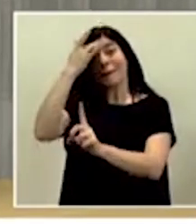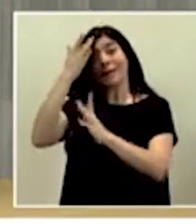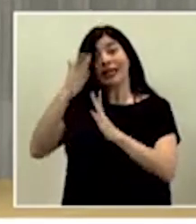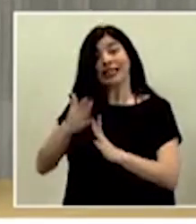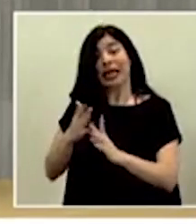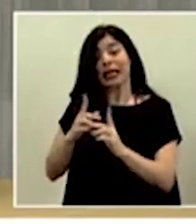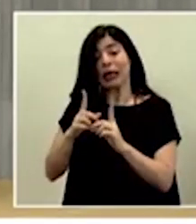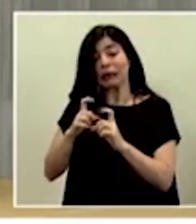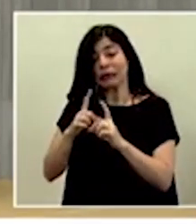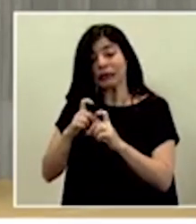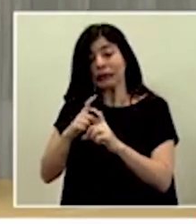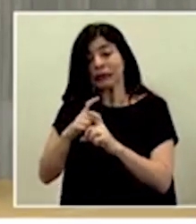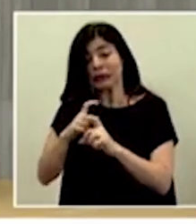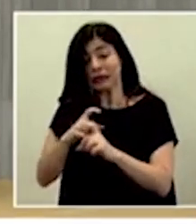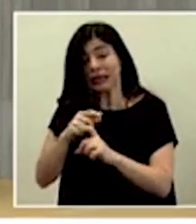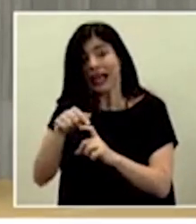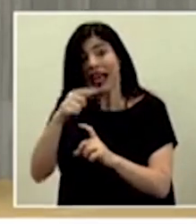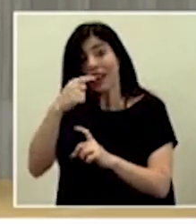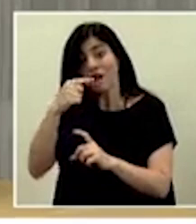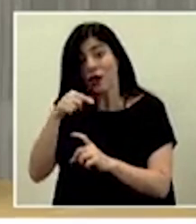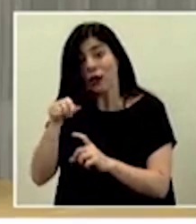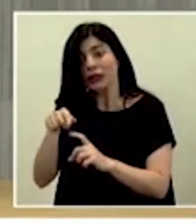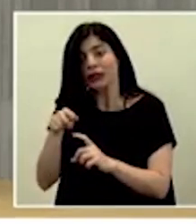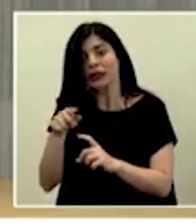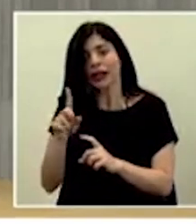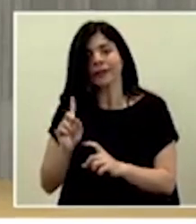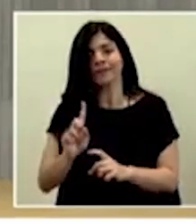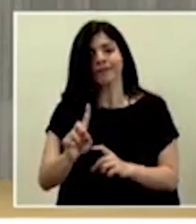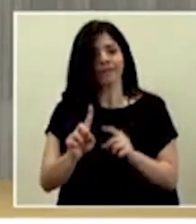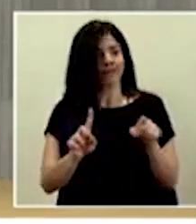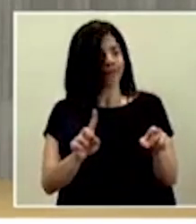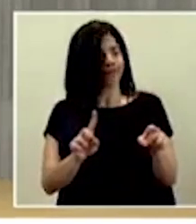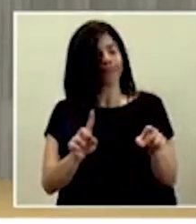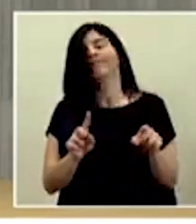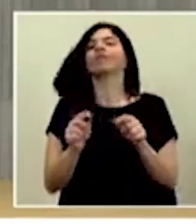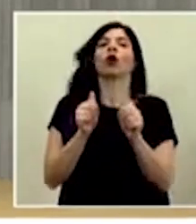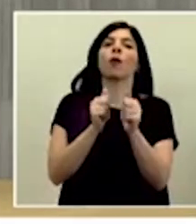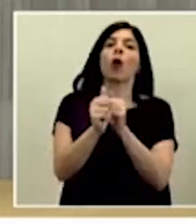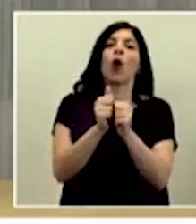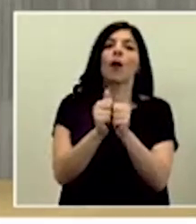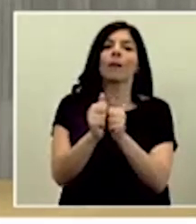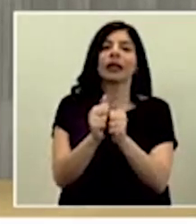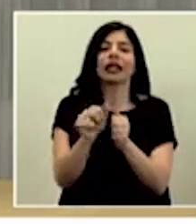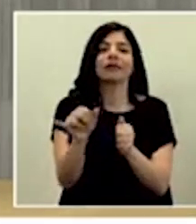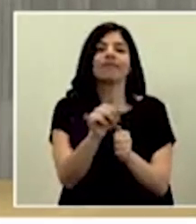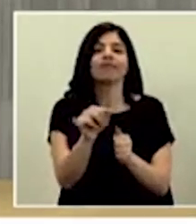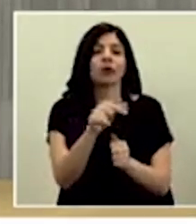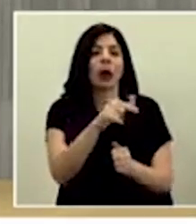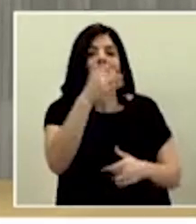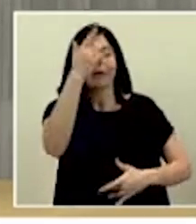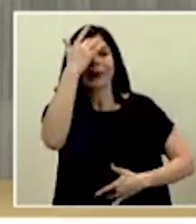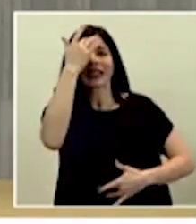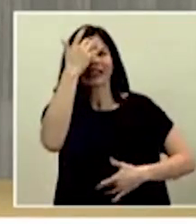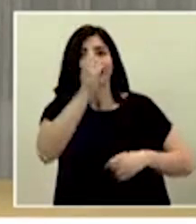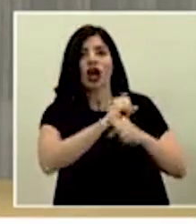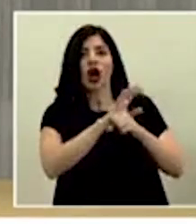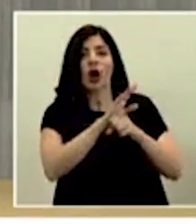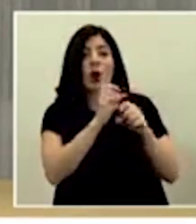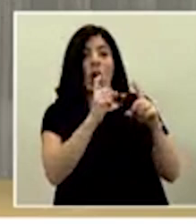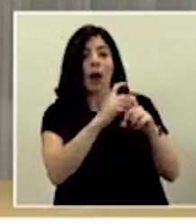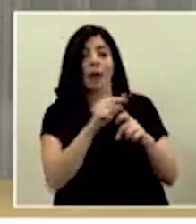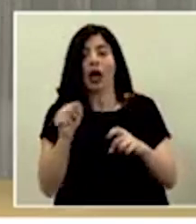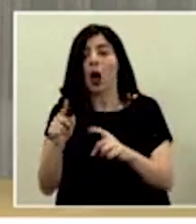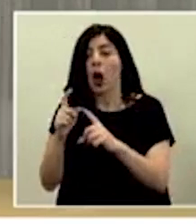se complica por influenza compite por los mismos recursos que un paciente que se complica por COVID